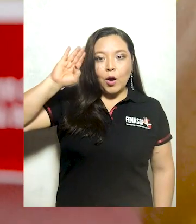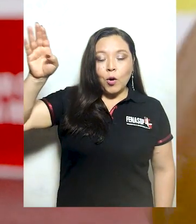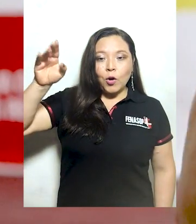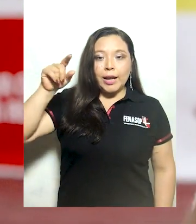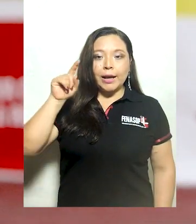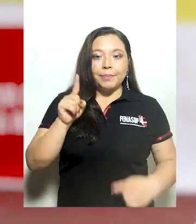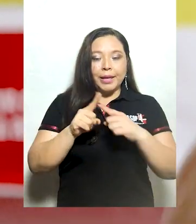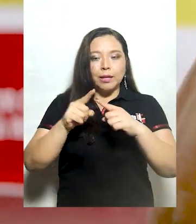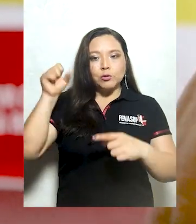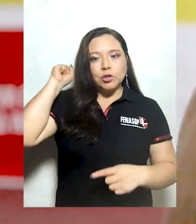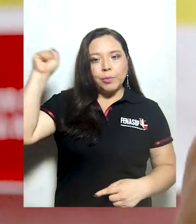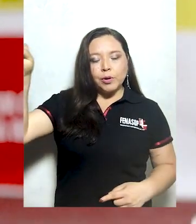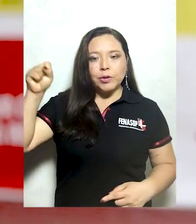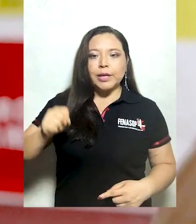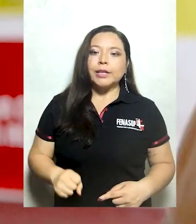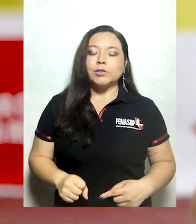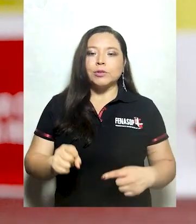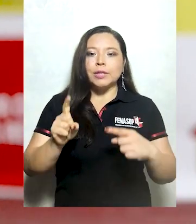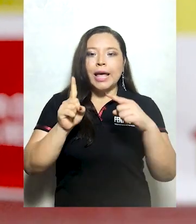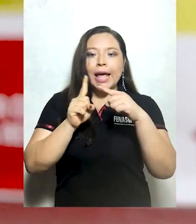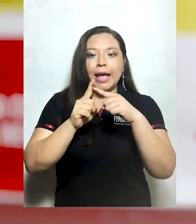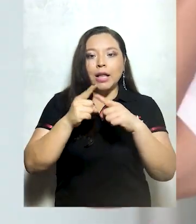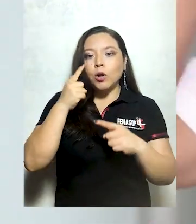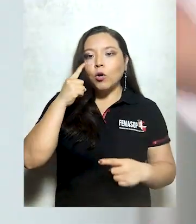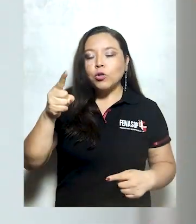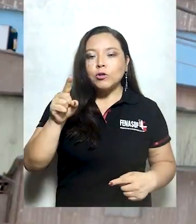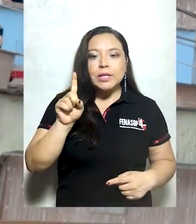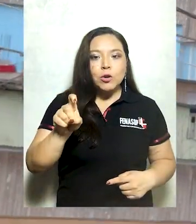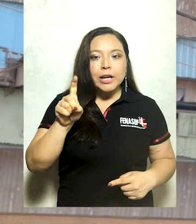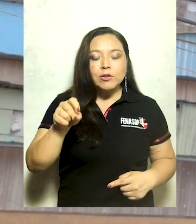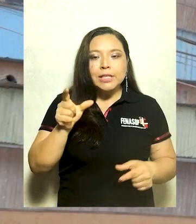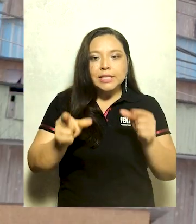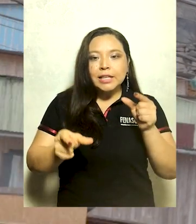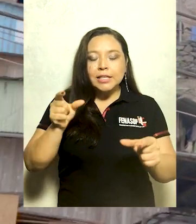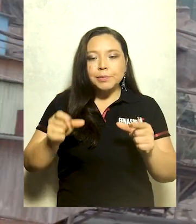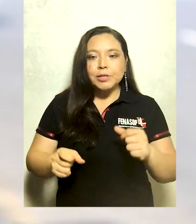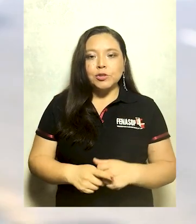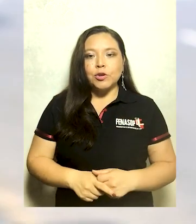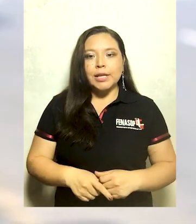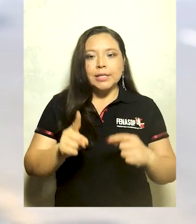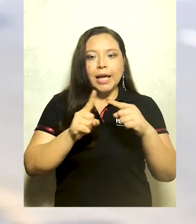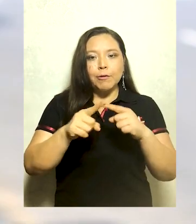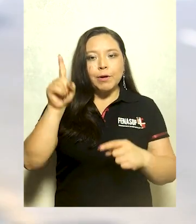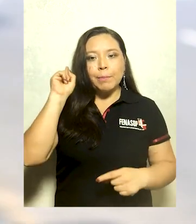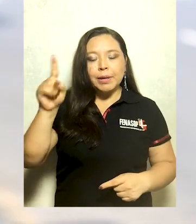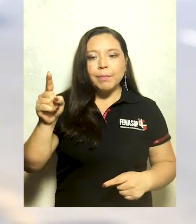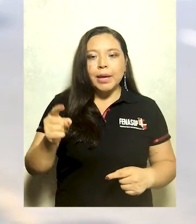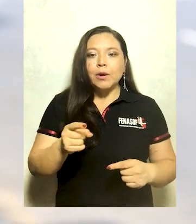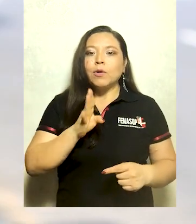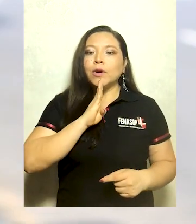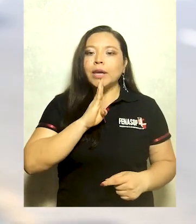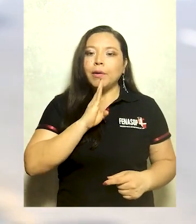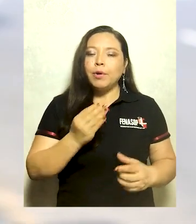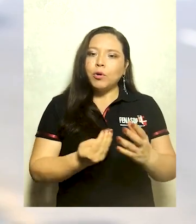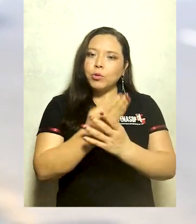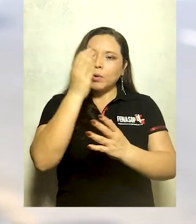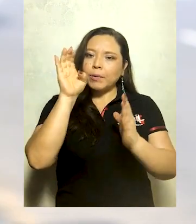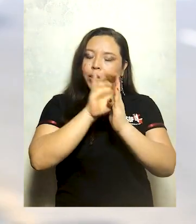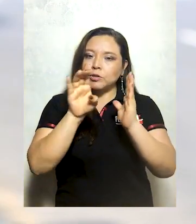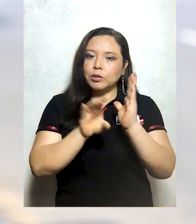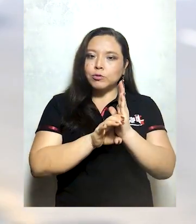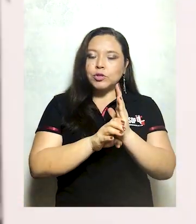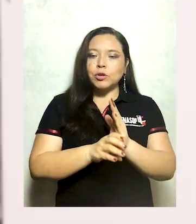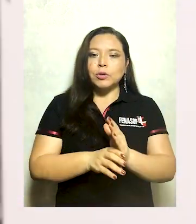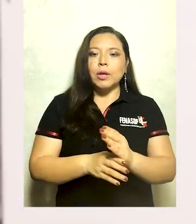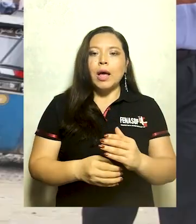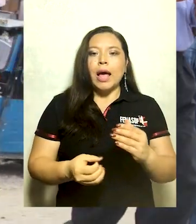Porque luchó por nuestros derechos y lo logró. Porque él conoce la realidad del pueblo. Porque fue el primero en proponer una constitución